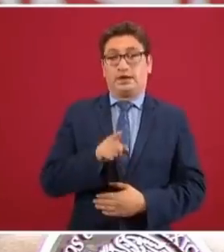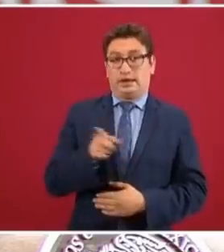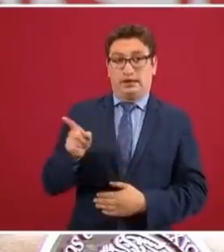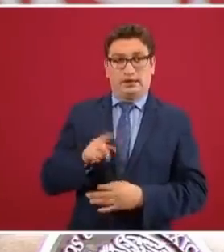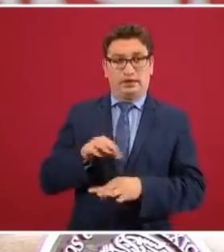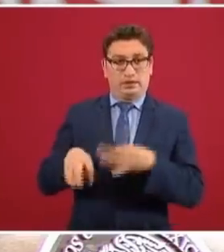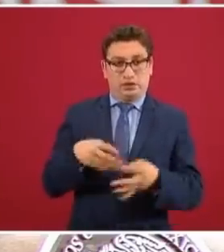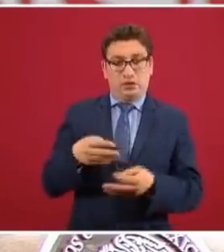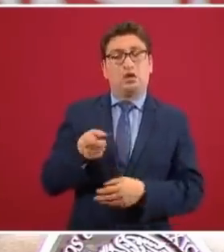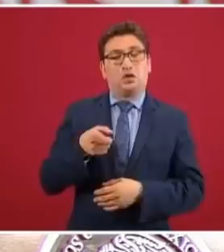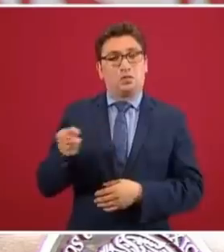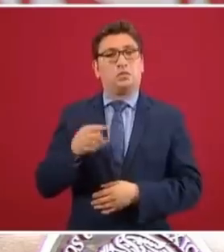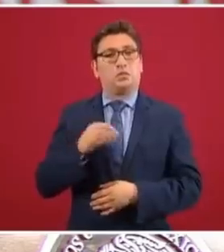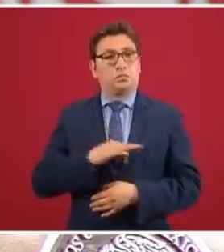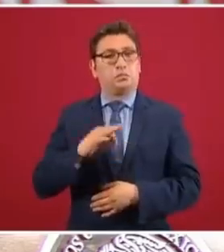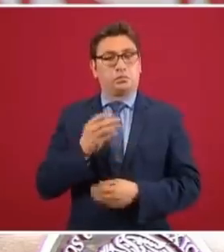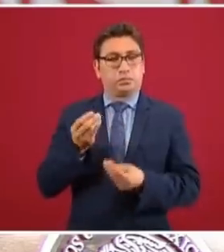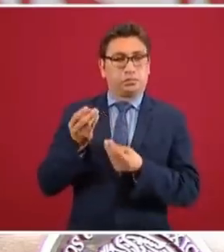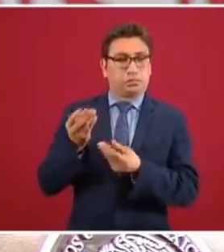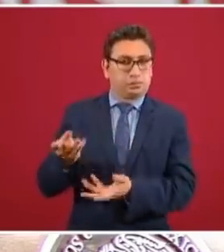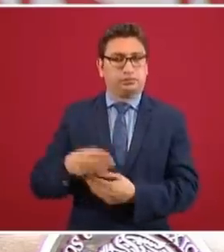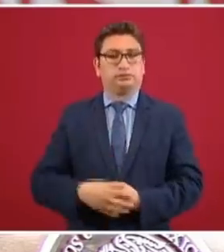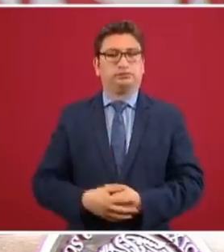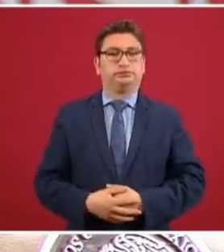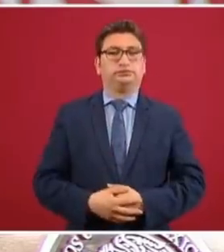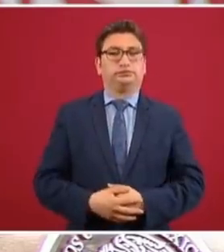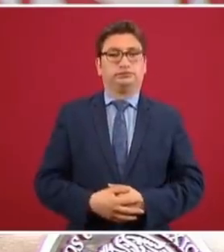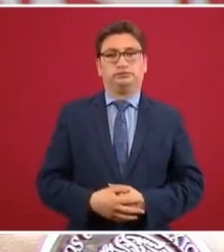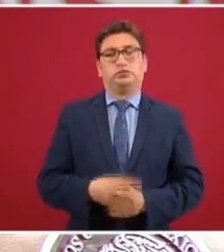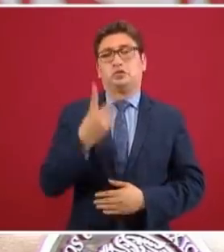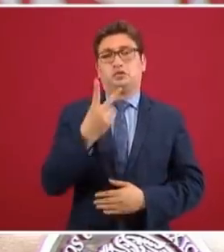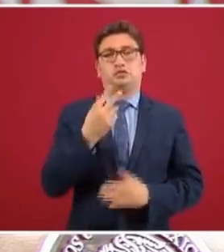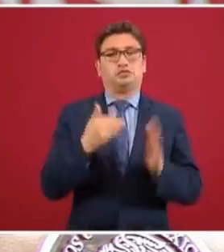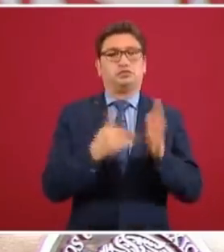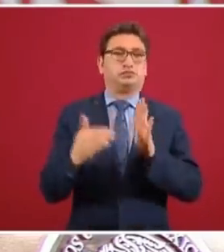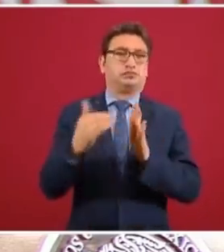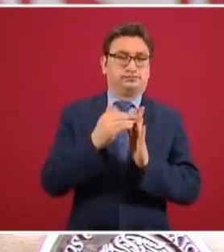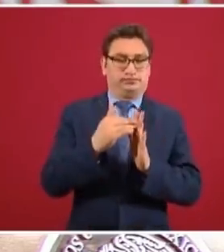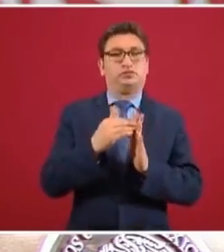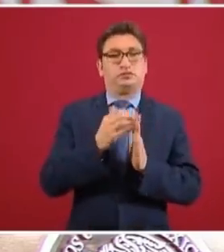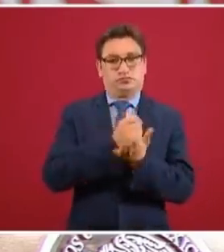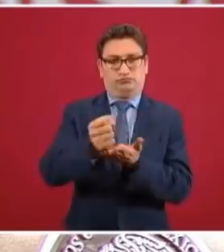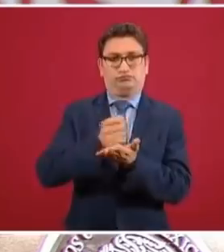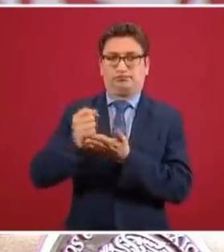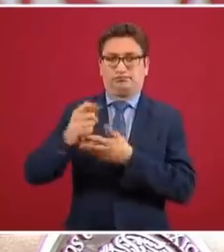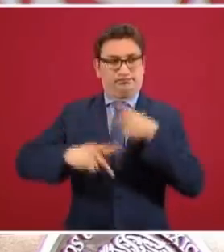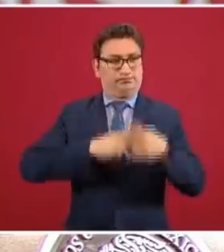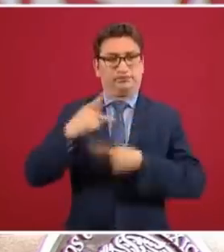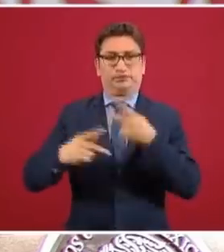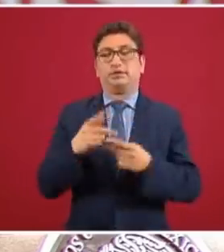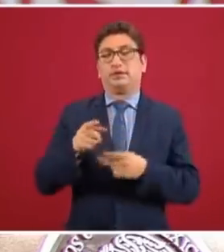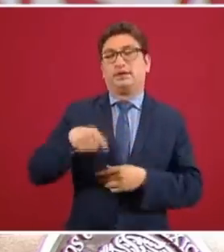ya dos millones de créditos las